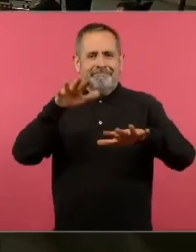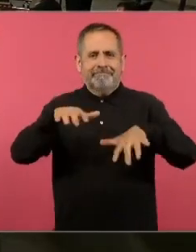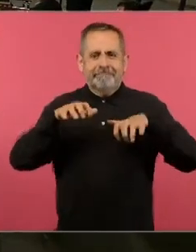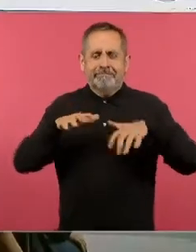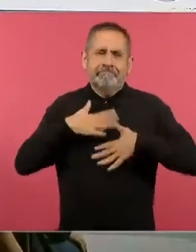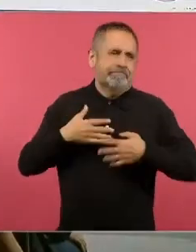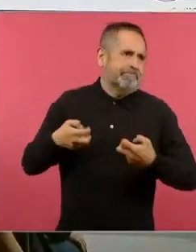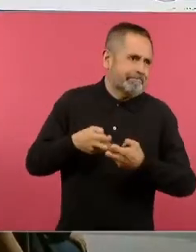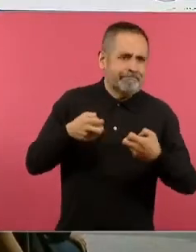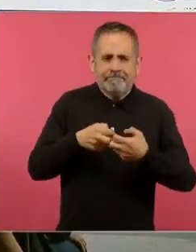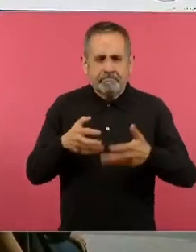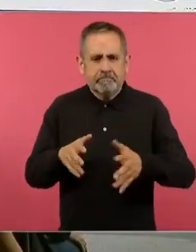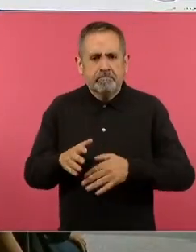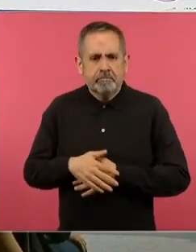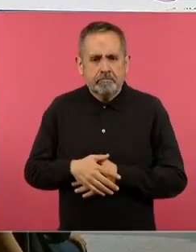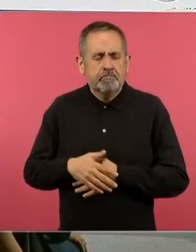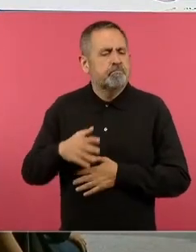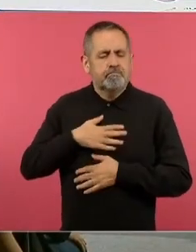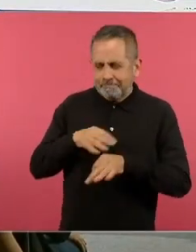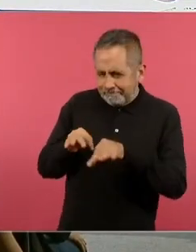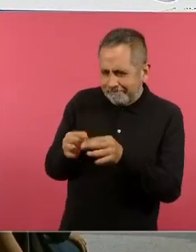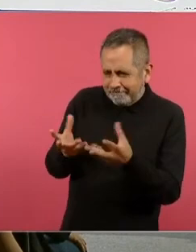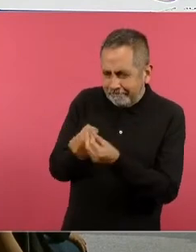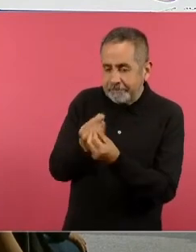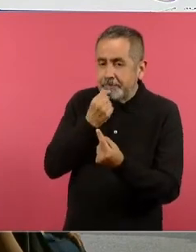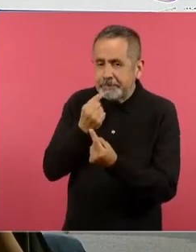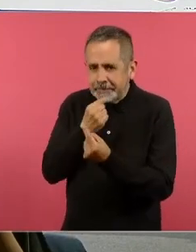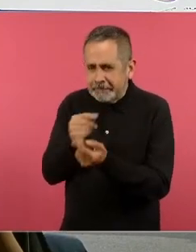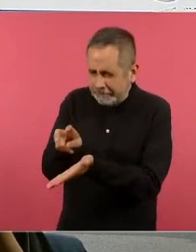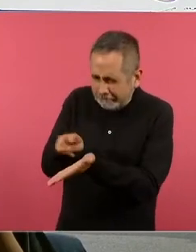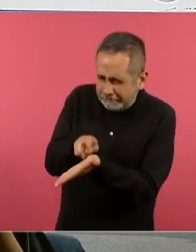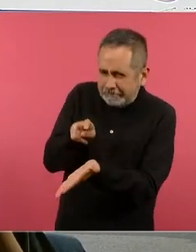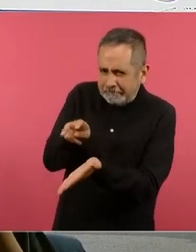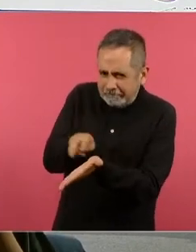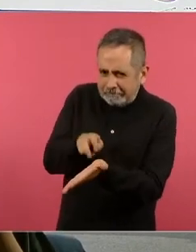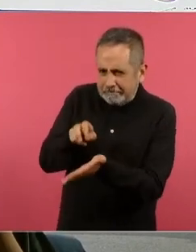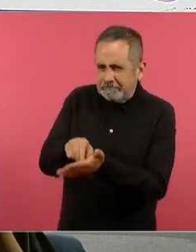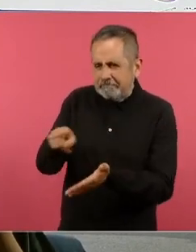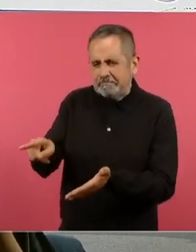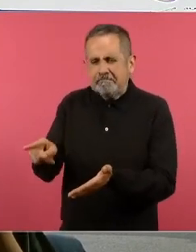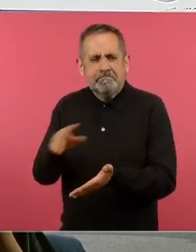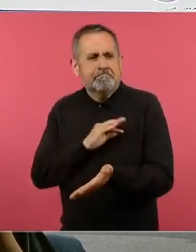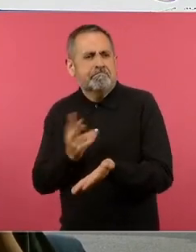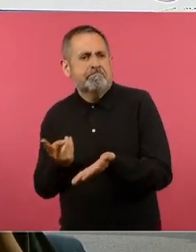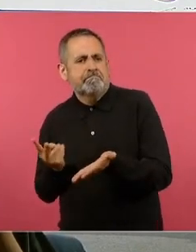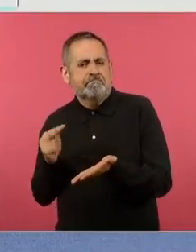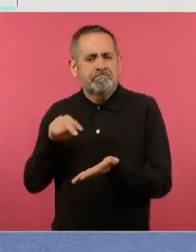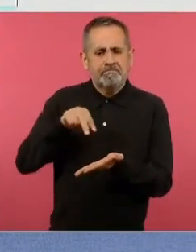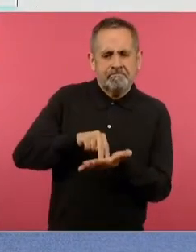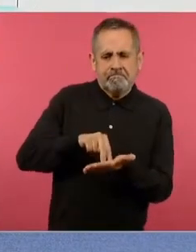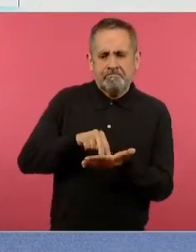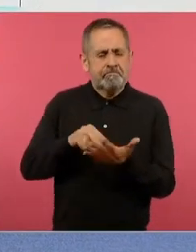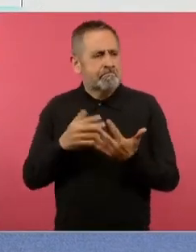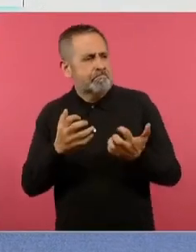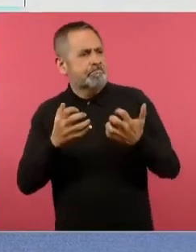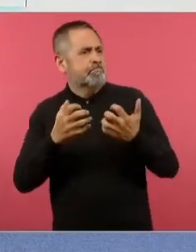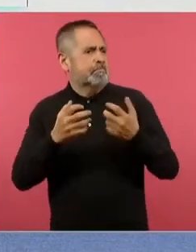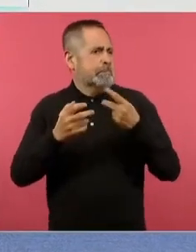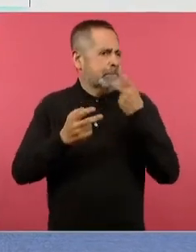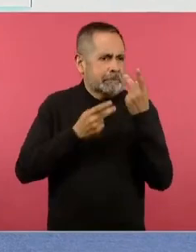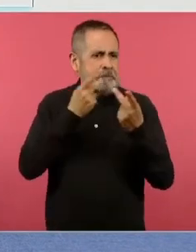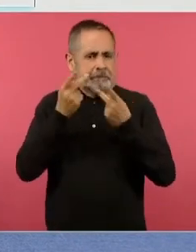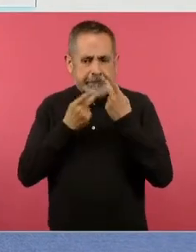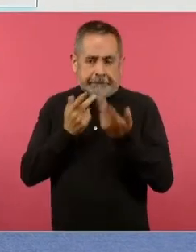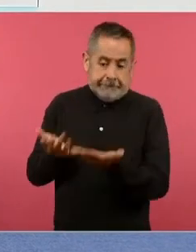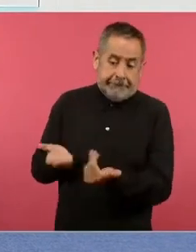nerviosa o lo que sea y nosotros trabajamos con los pequeños justo para poder enfrentarse espacios en donde puedan confluir